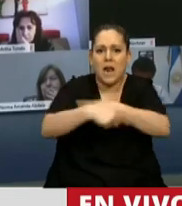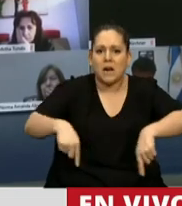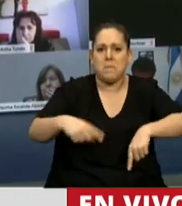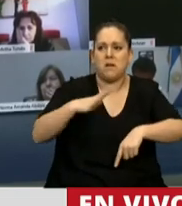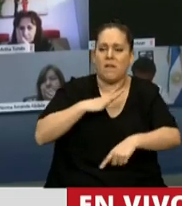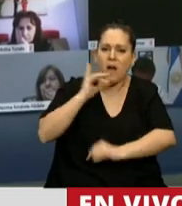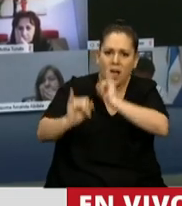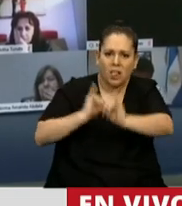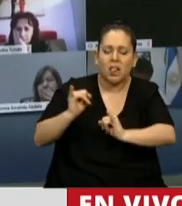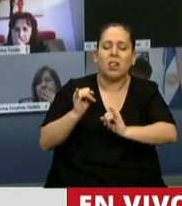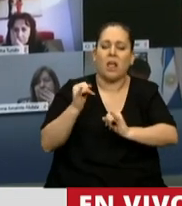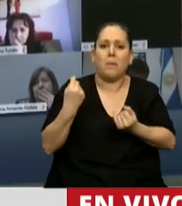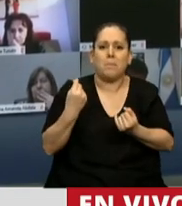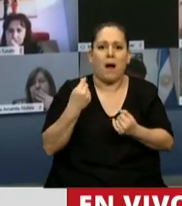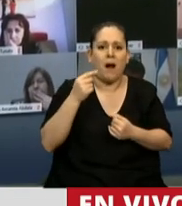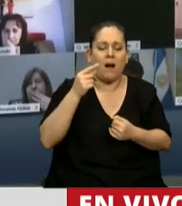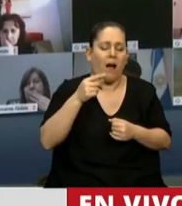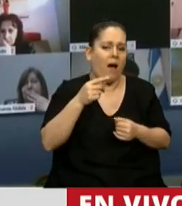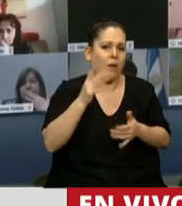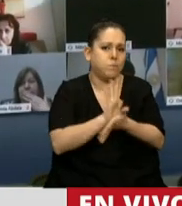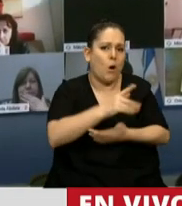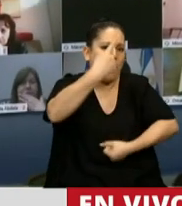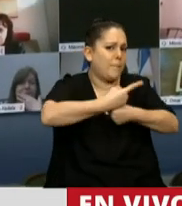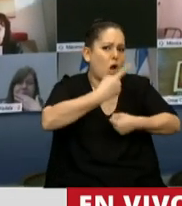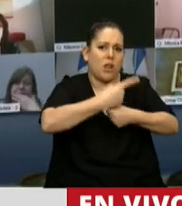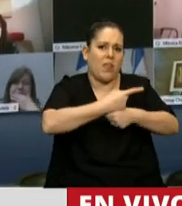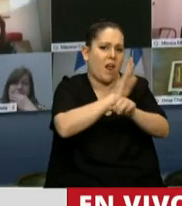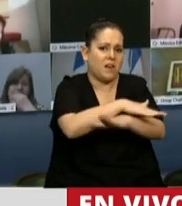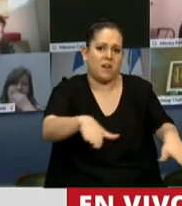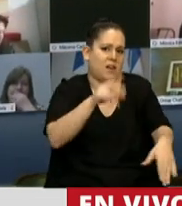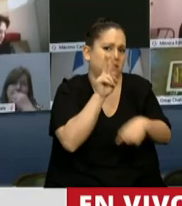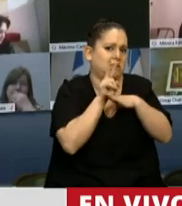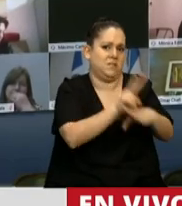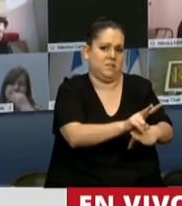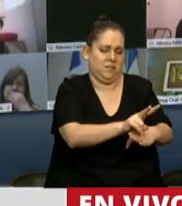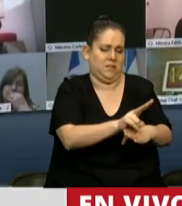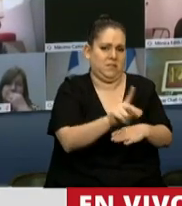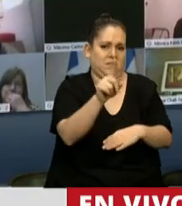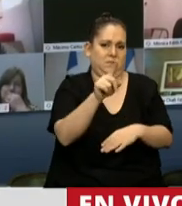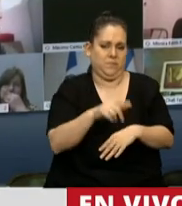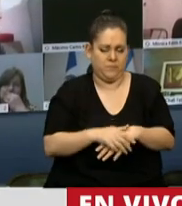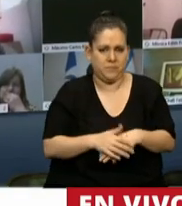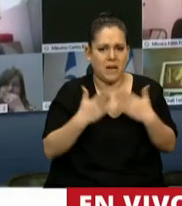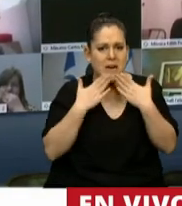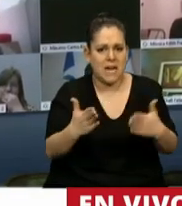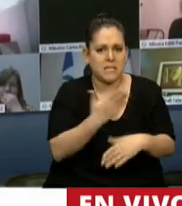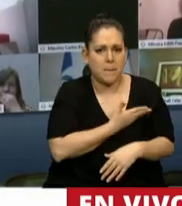que pongan a la niñez como una prioridad en la agenda nacional. Gracias, señor Presidente.